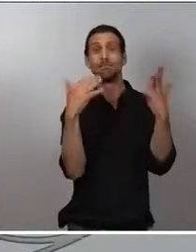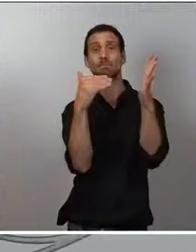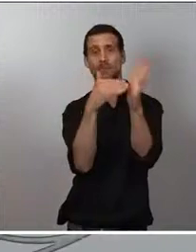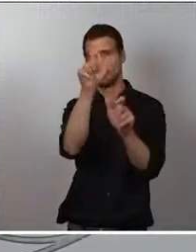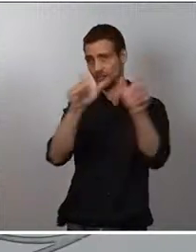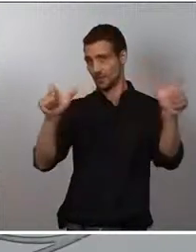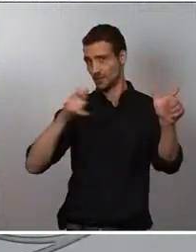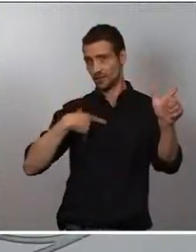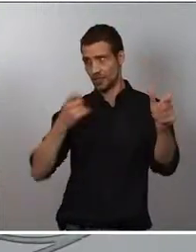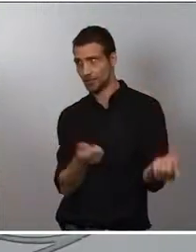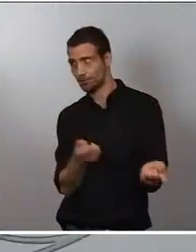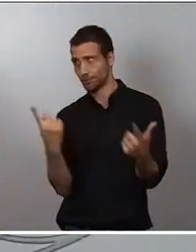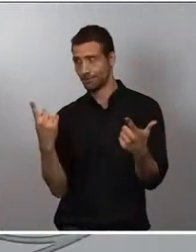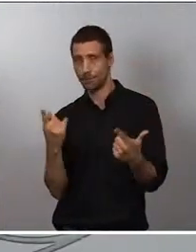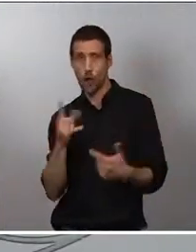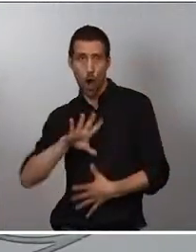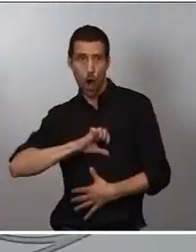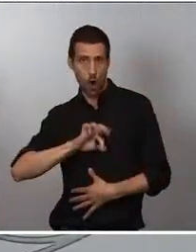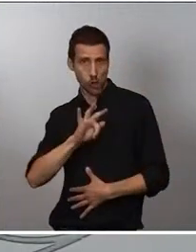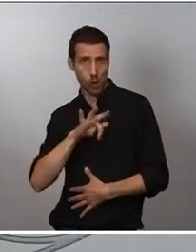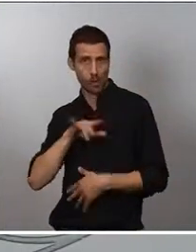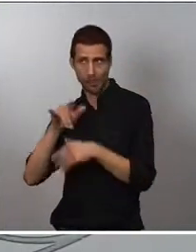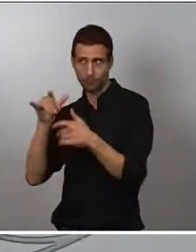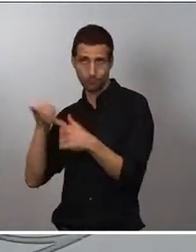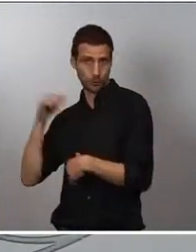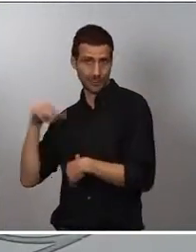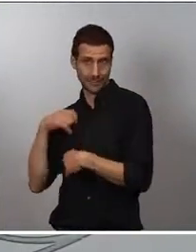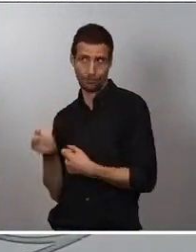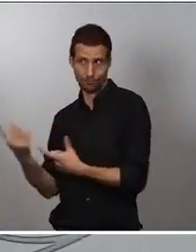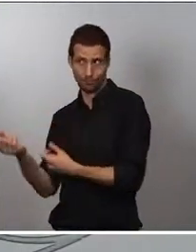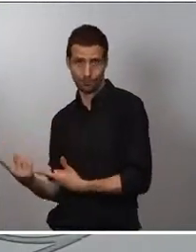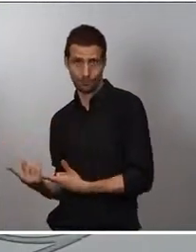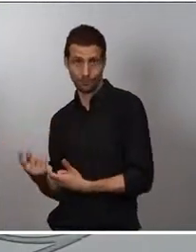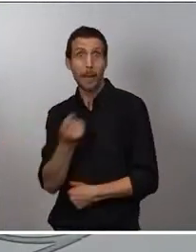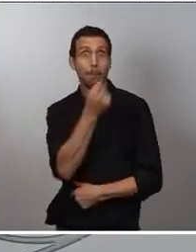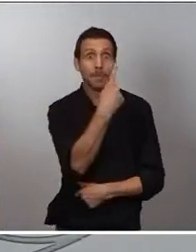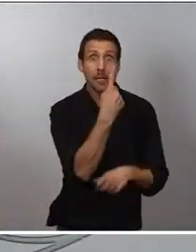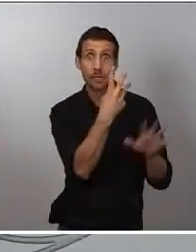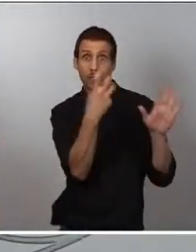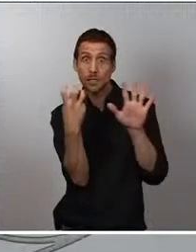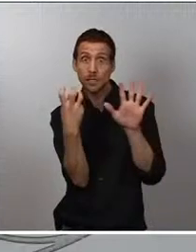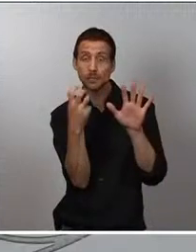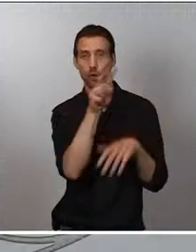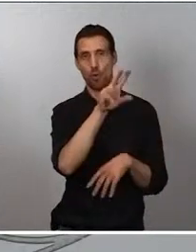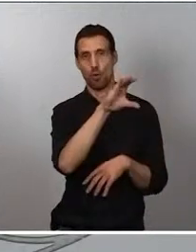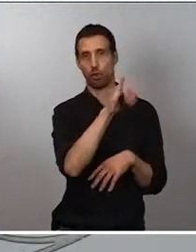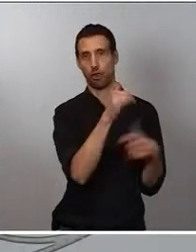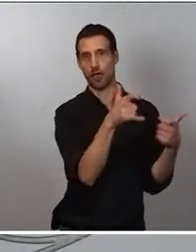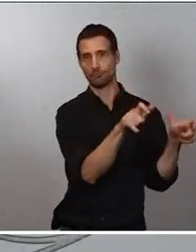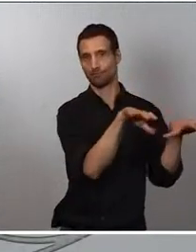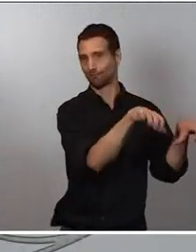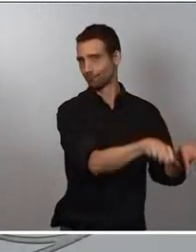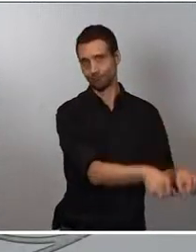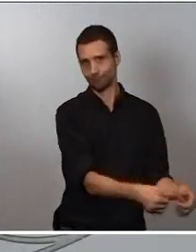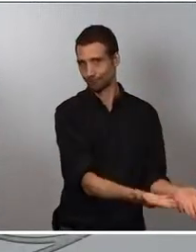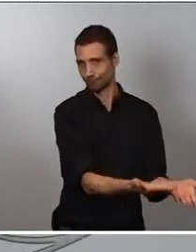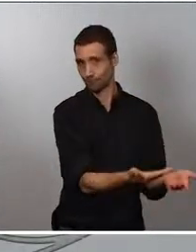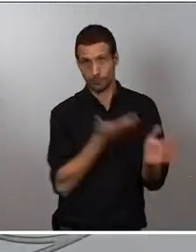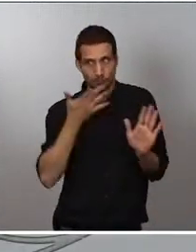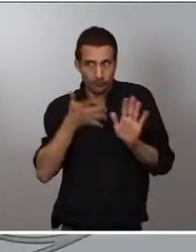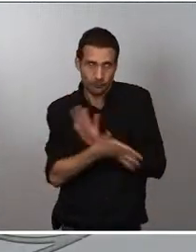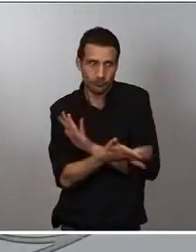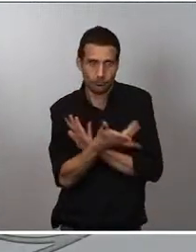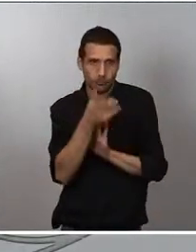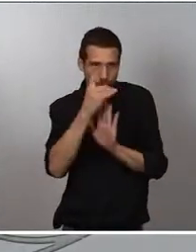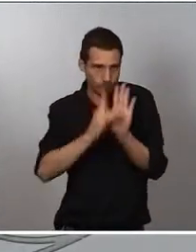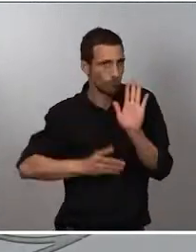en nuestro país y que más de 1.800 están en la UCI. Por tanto, son datos importantes de ocupación